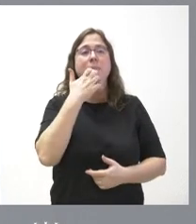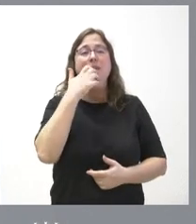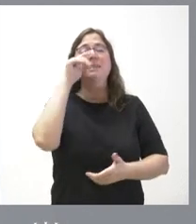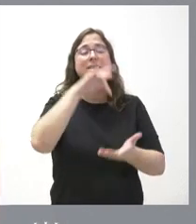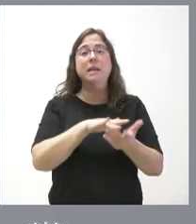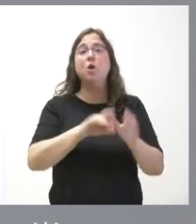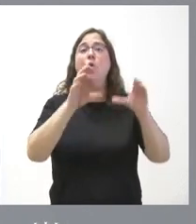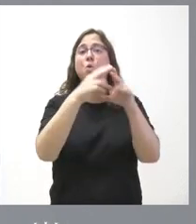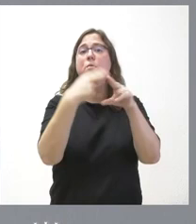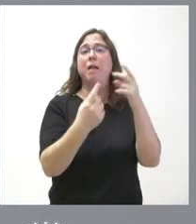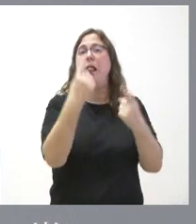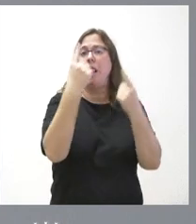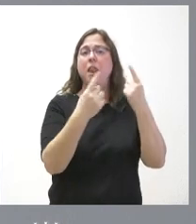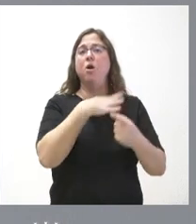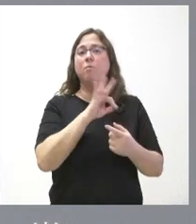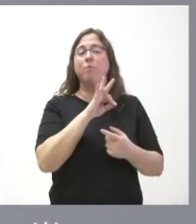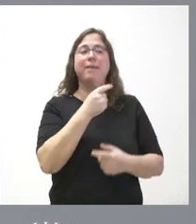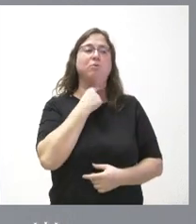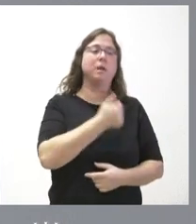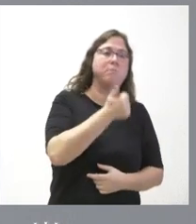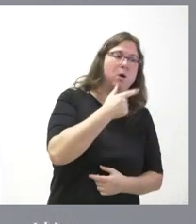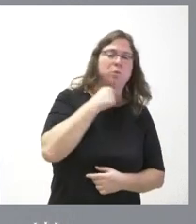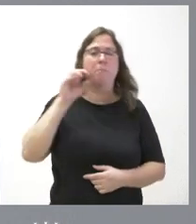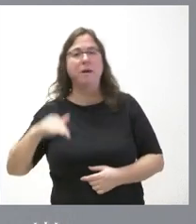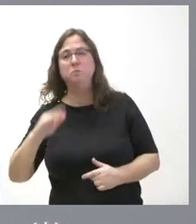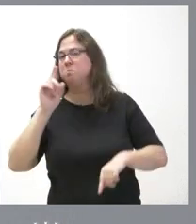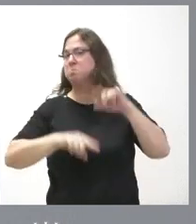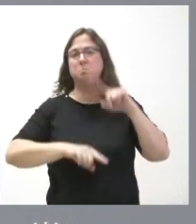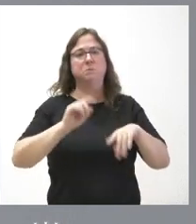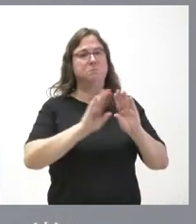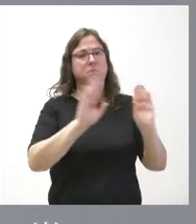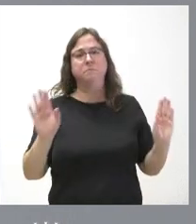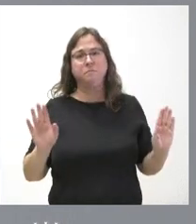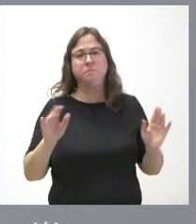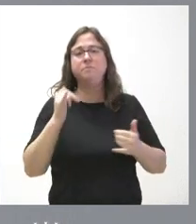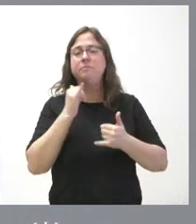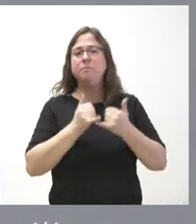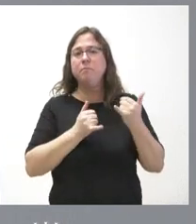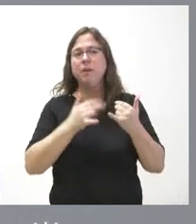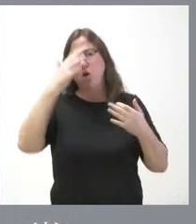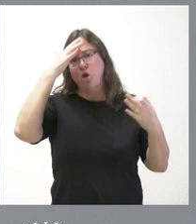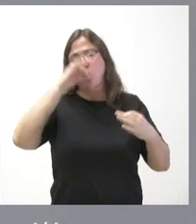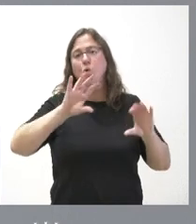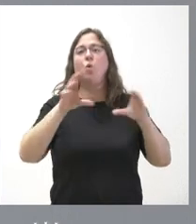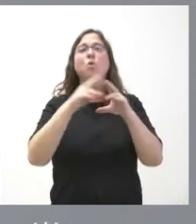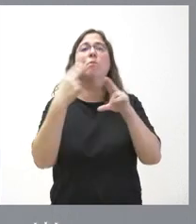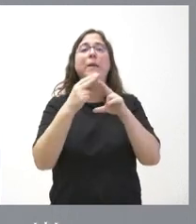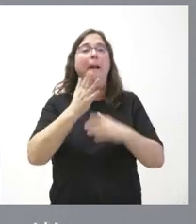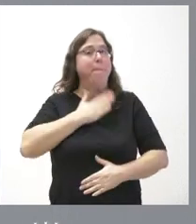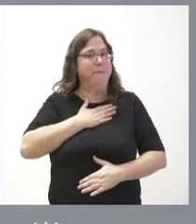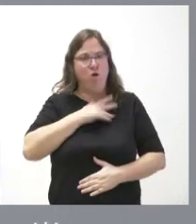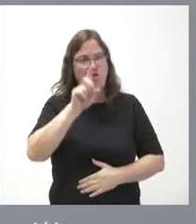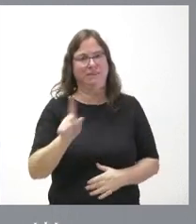Hay partidos políticos que a algún ciudadano le caen mejor, otros peor y lógicamente el partido por el que usted pregunta no es el mío,